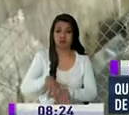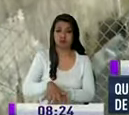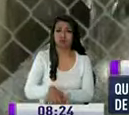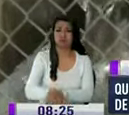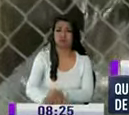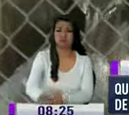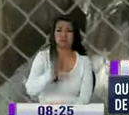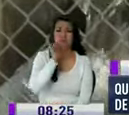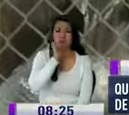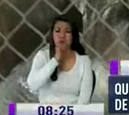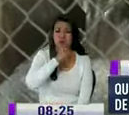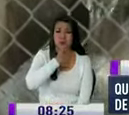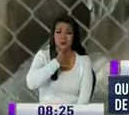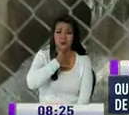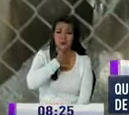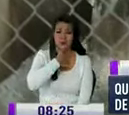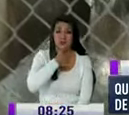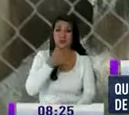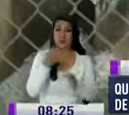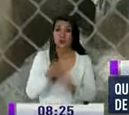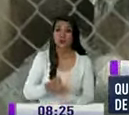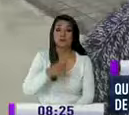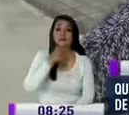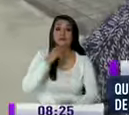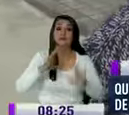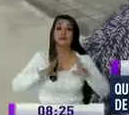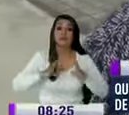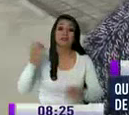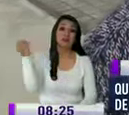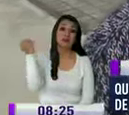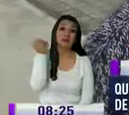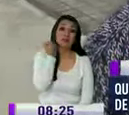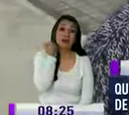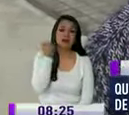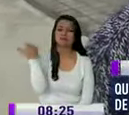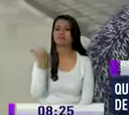insoportable sobre todo en los días de feria en el Camal los